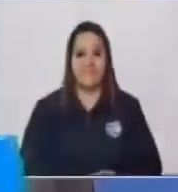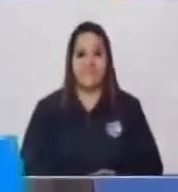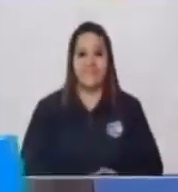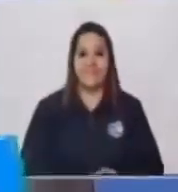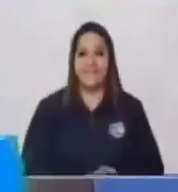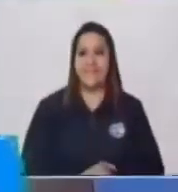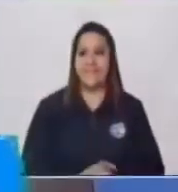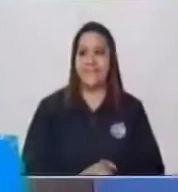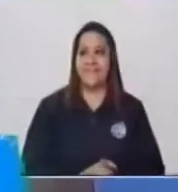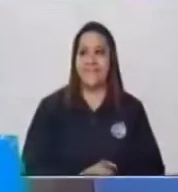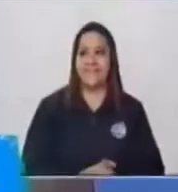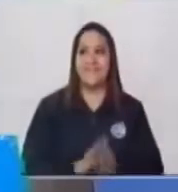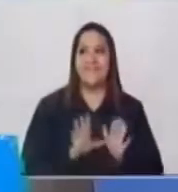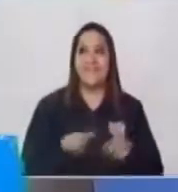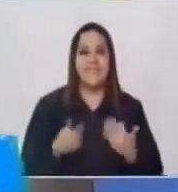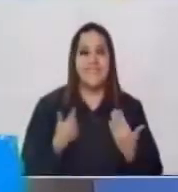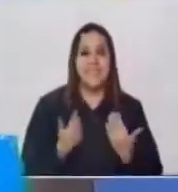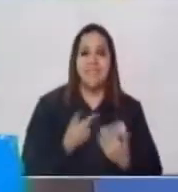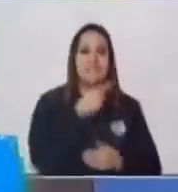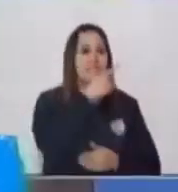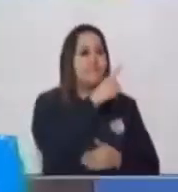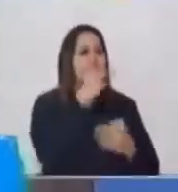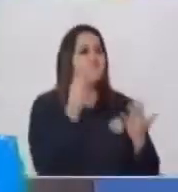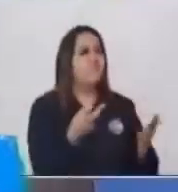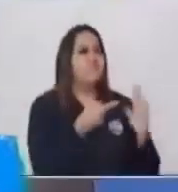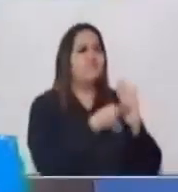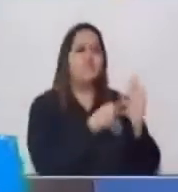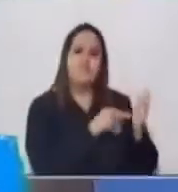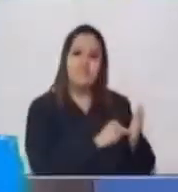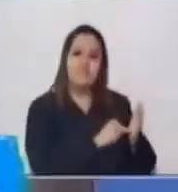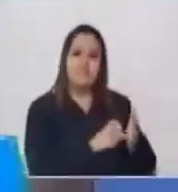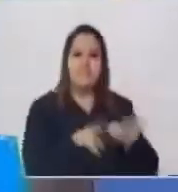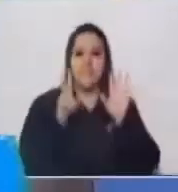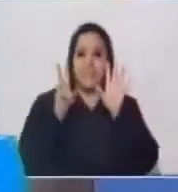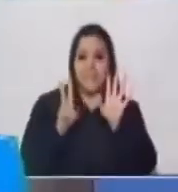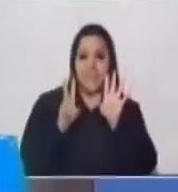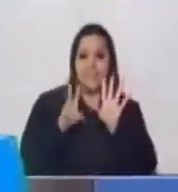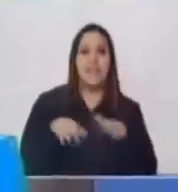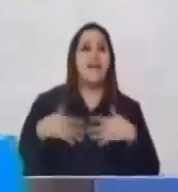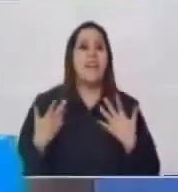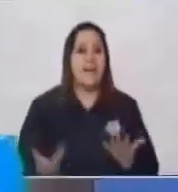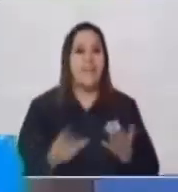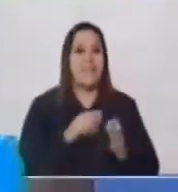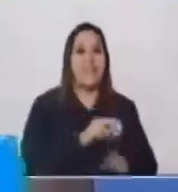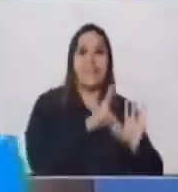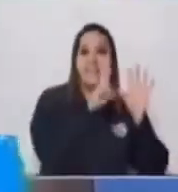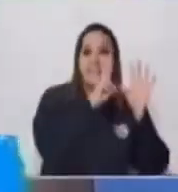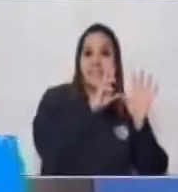¿Cuál es tu nombre? Yo soy el 7 4 más 3 es igual a 7